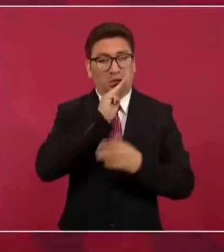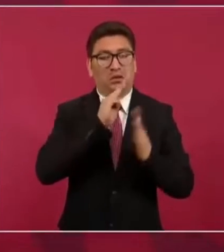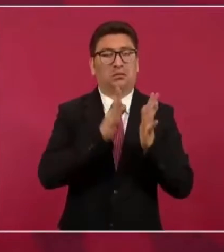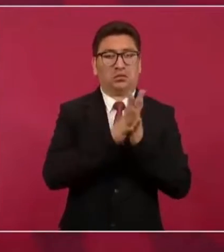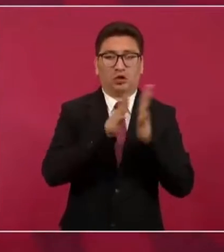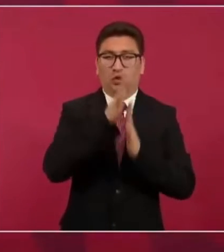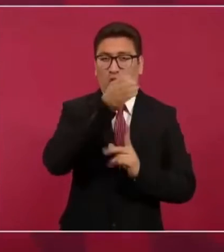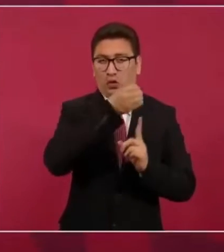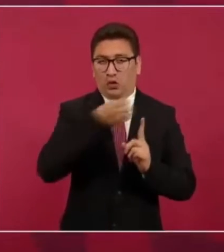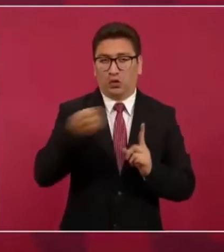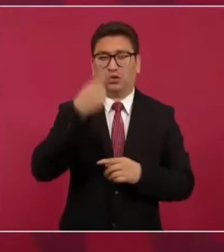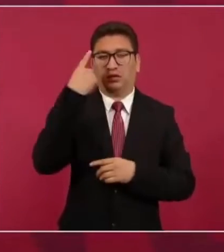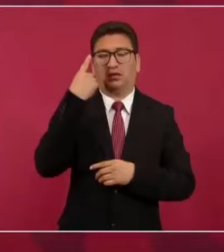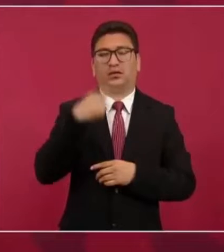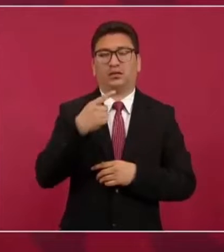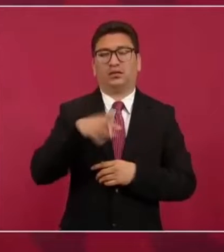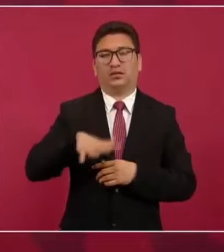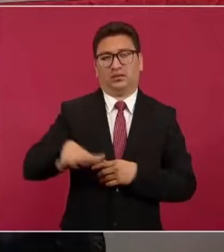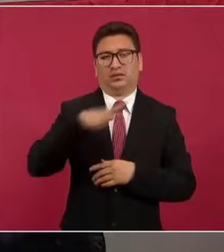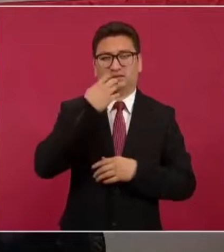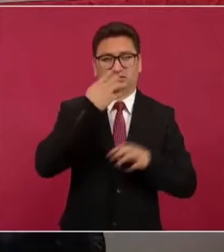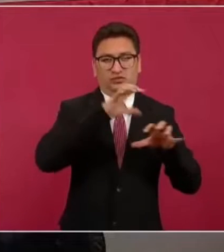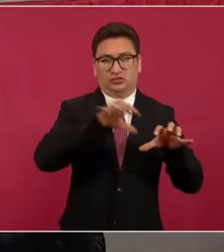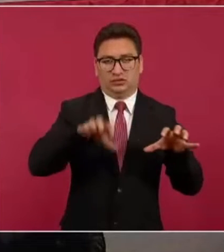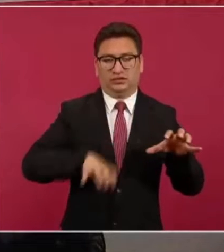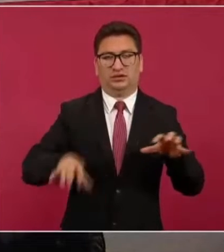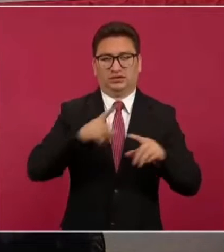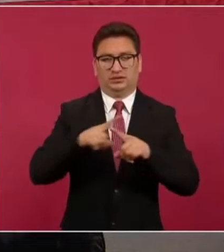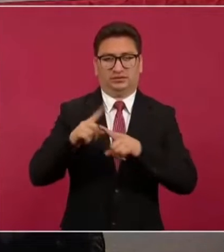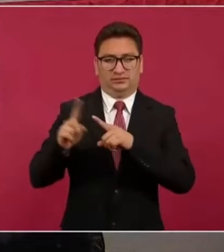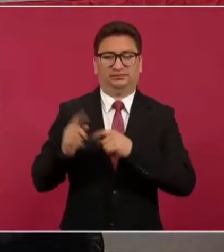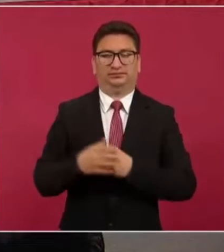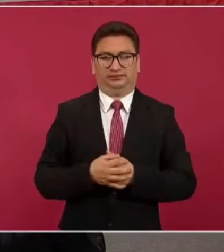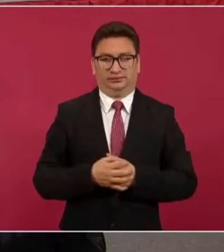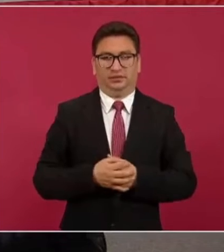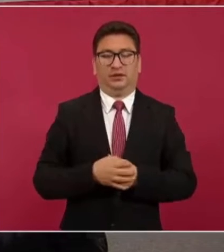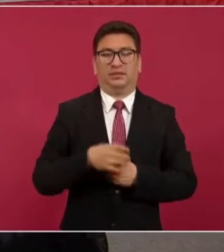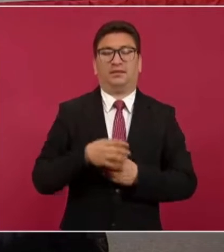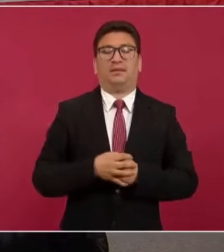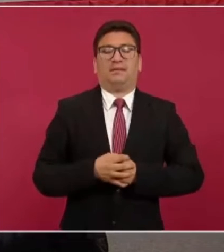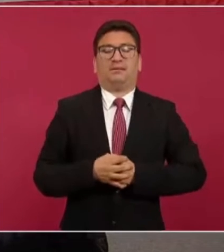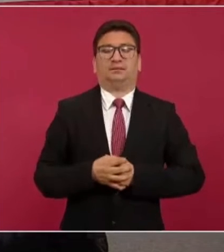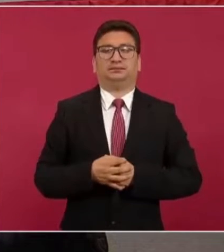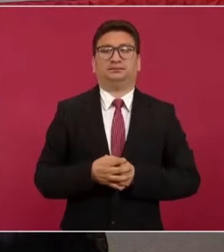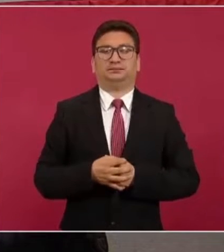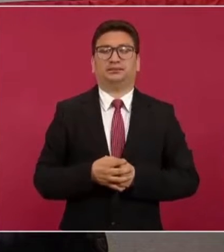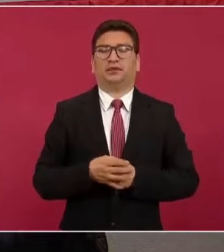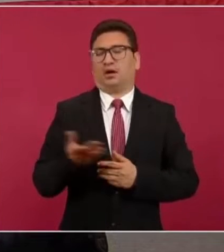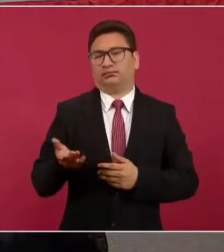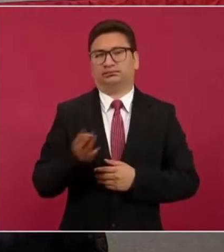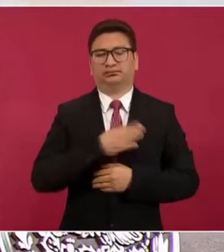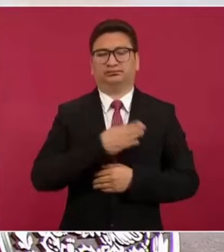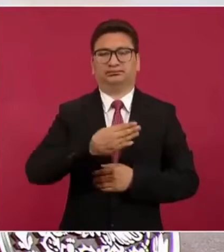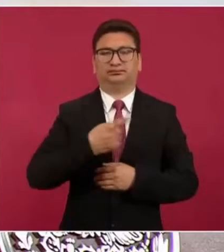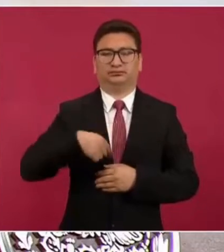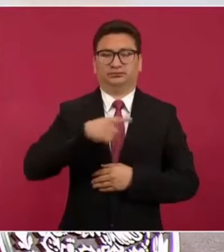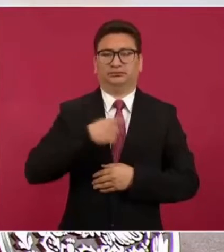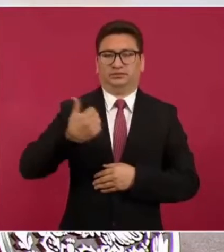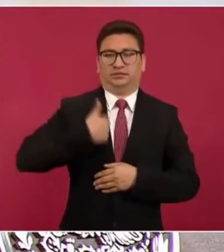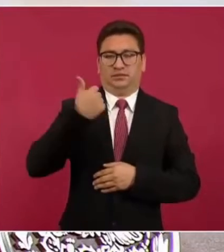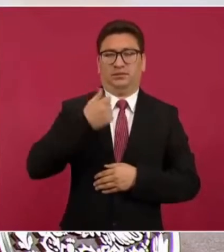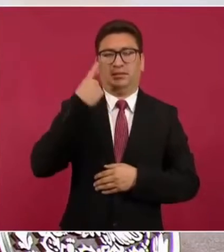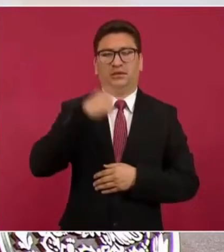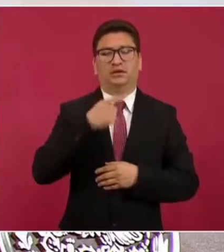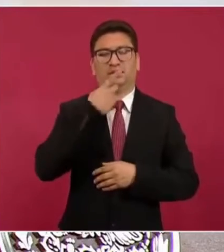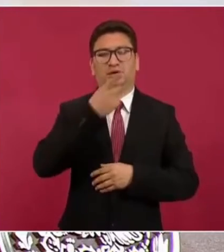protocolos que se manejan en el ingreso a las instituciones. Y bueno, también aprovecho